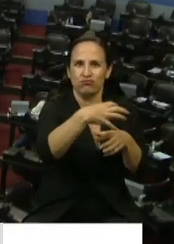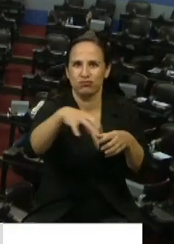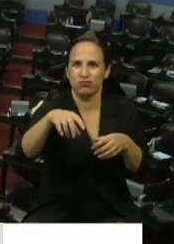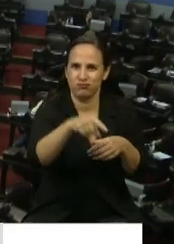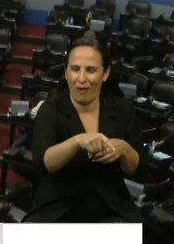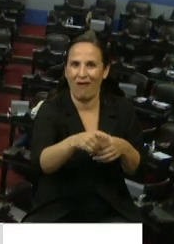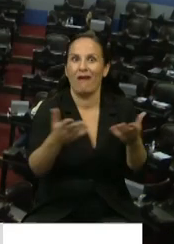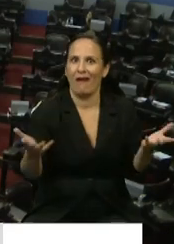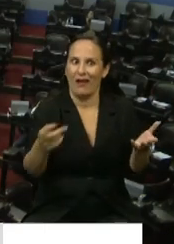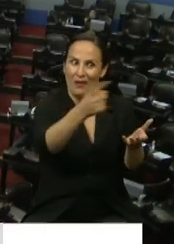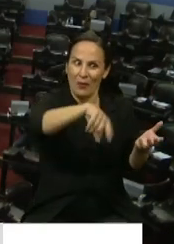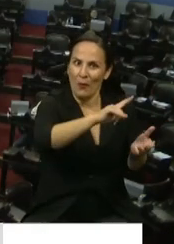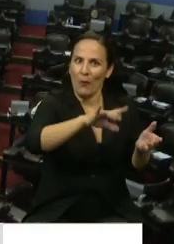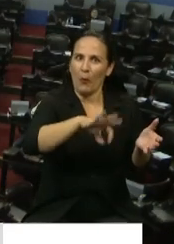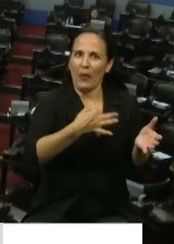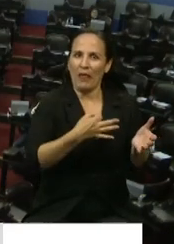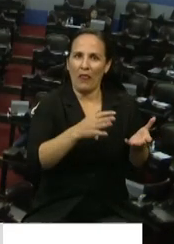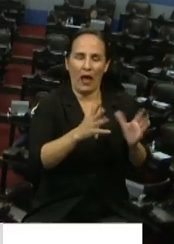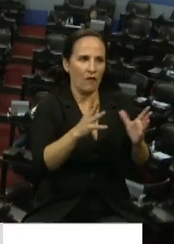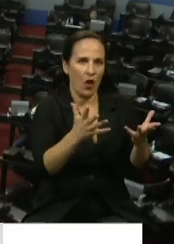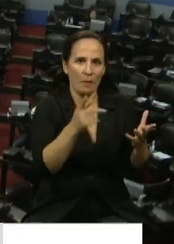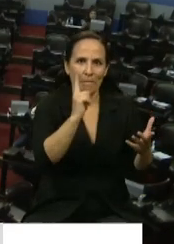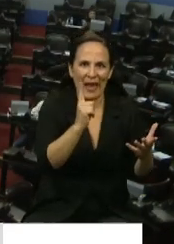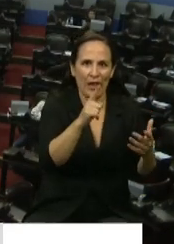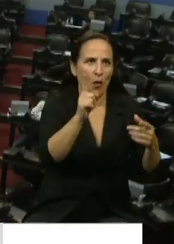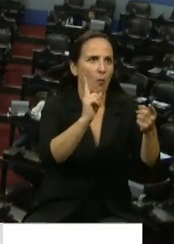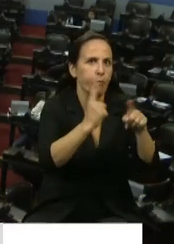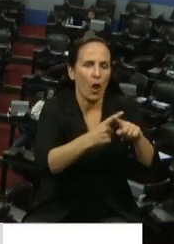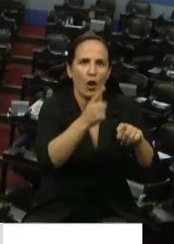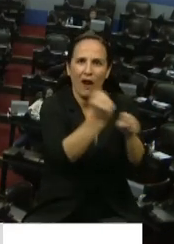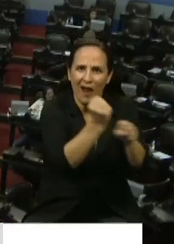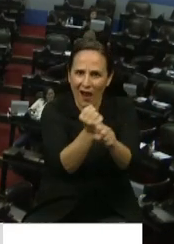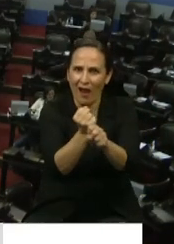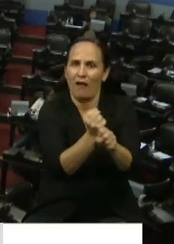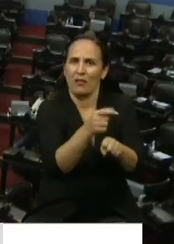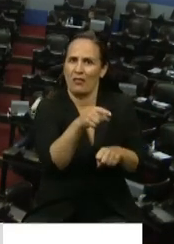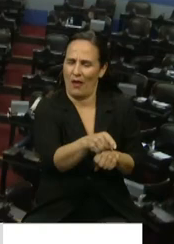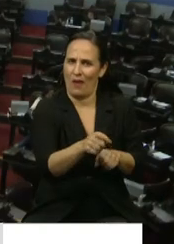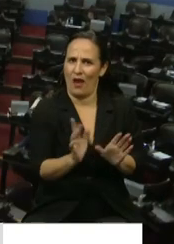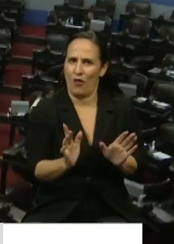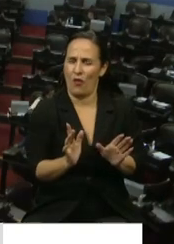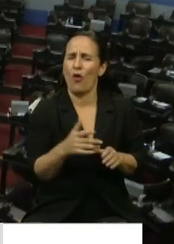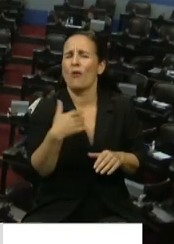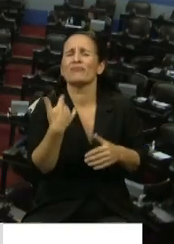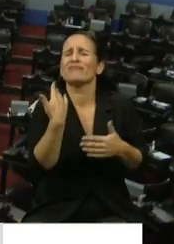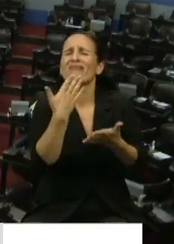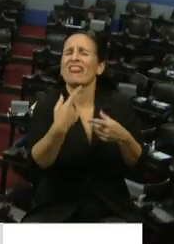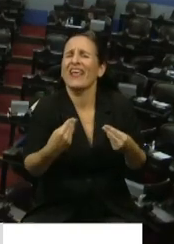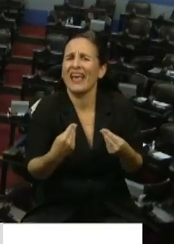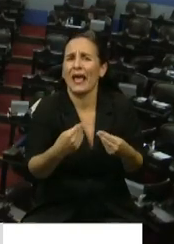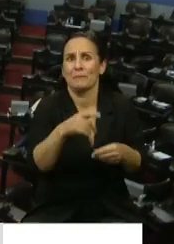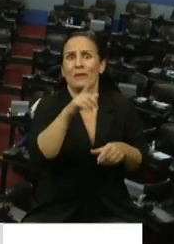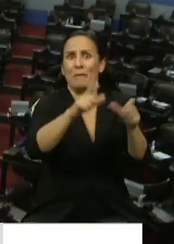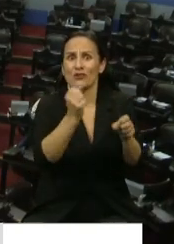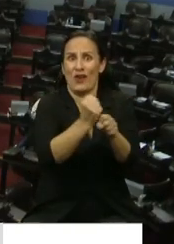en riesgo su propia vida, su propia seguridad, tanto me refiero al personal de salud